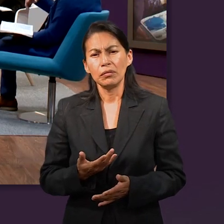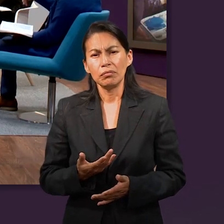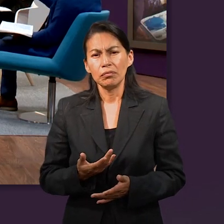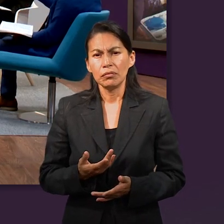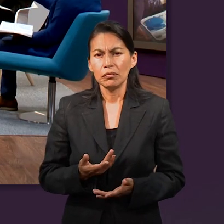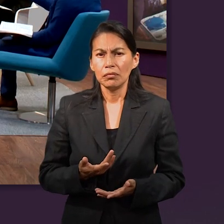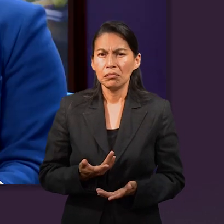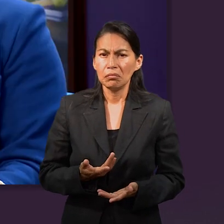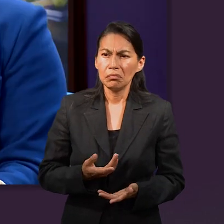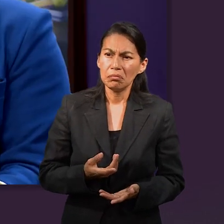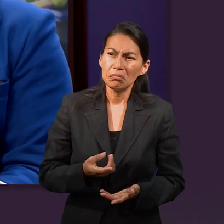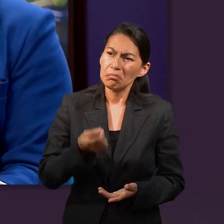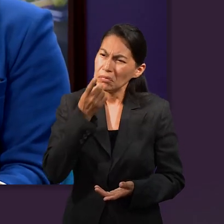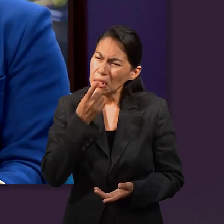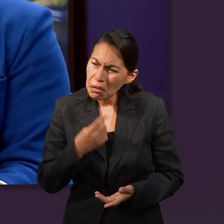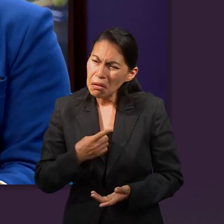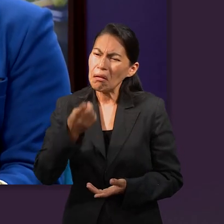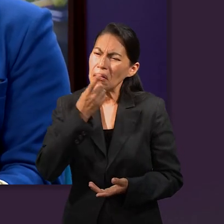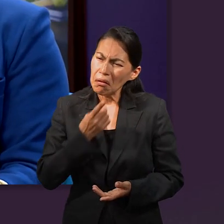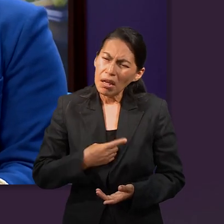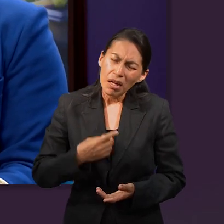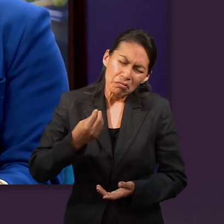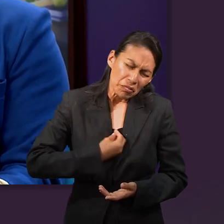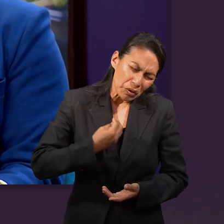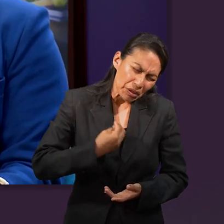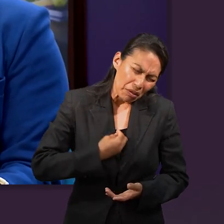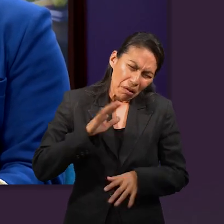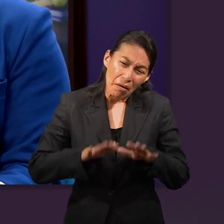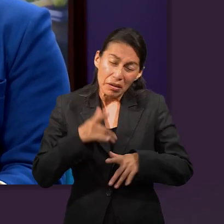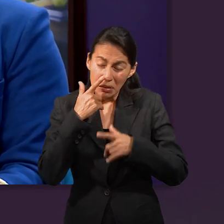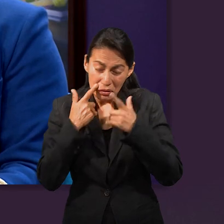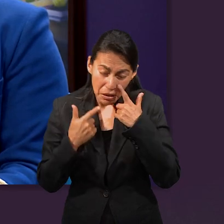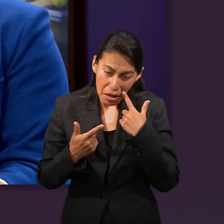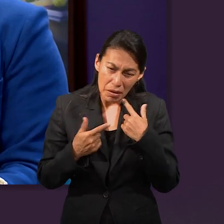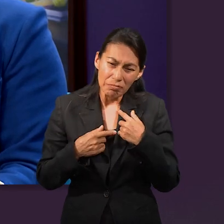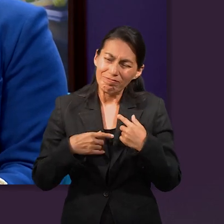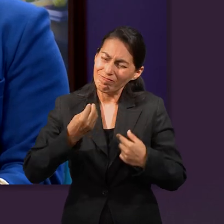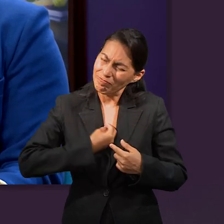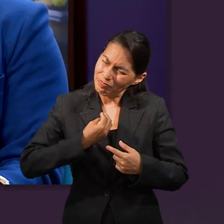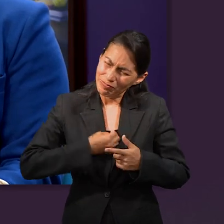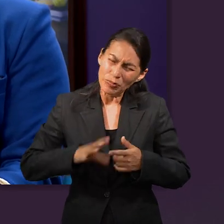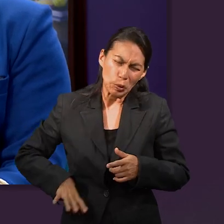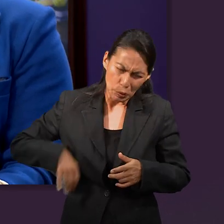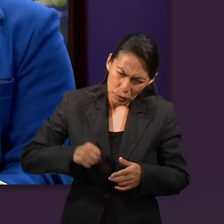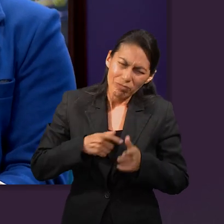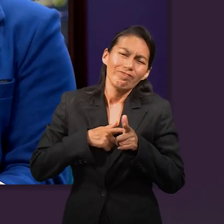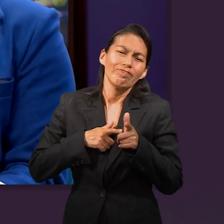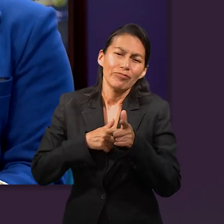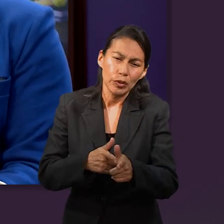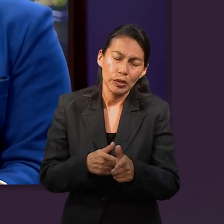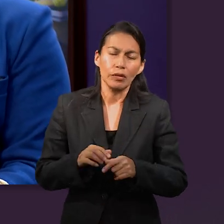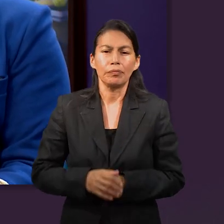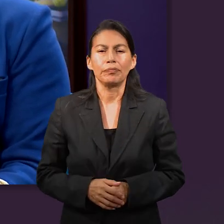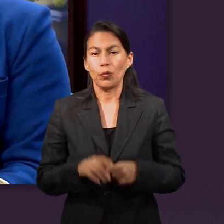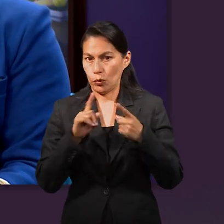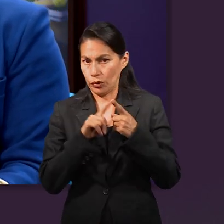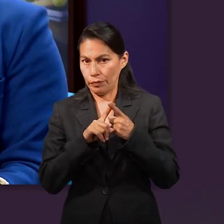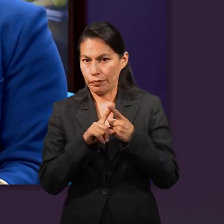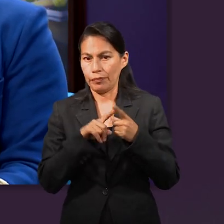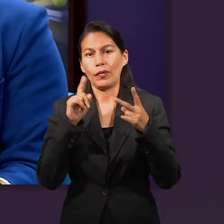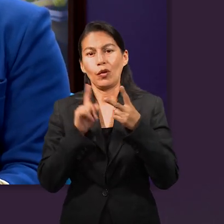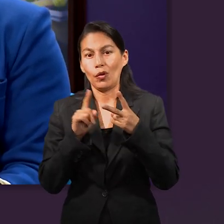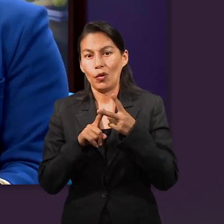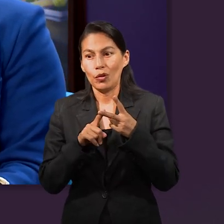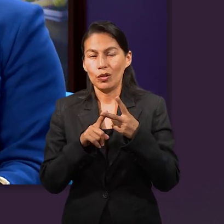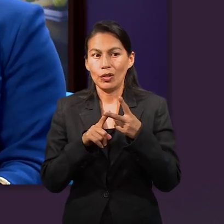él tenía todo ese aguante de que, me decías, lloraba un ratito, soportaba y seguía su camino, era de aguante. Lo segundo es porque tenía